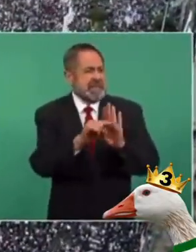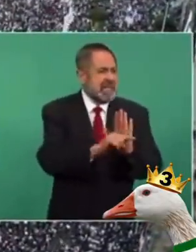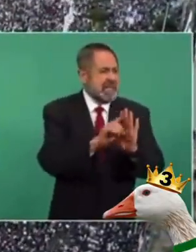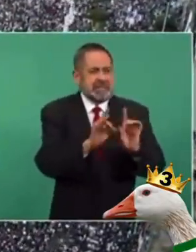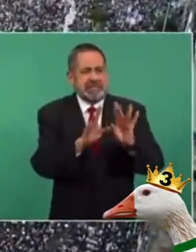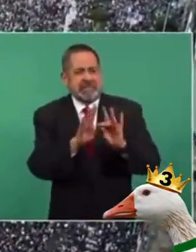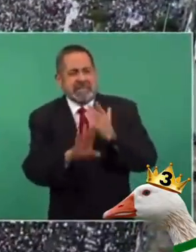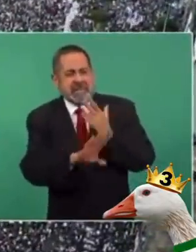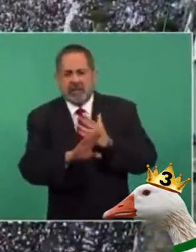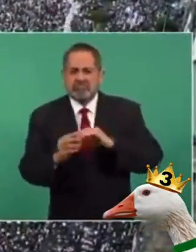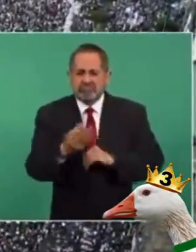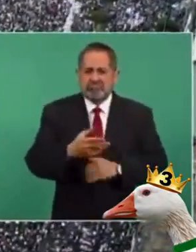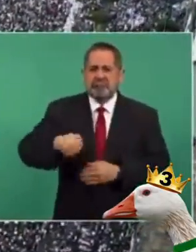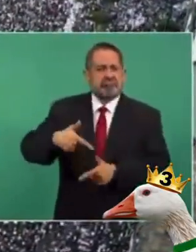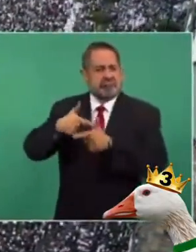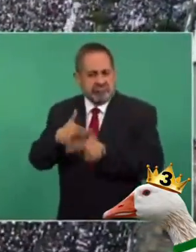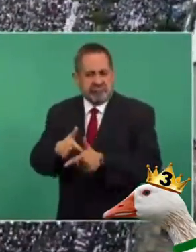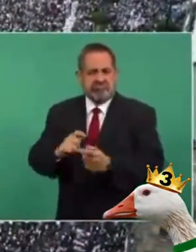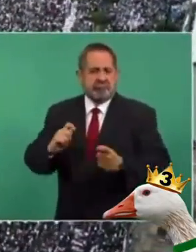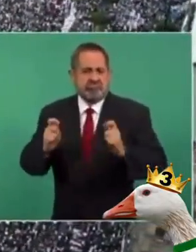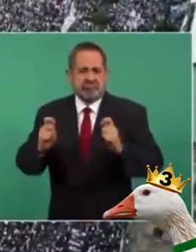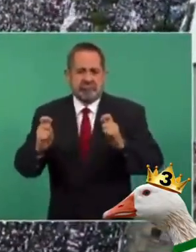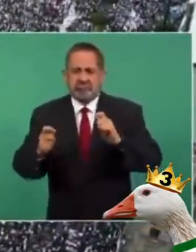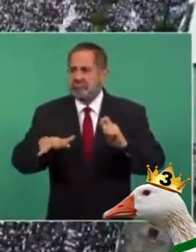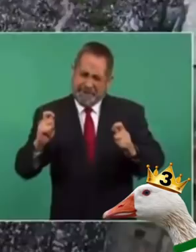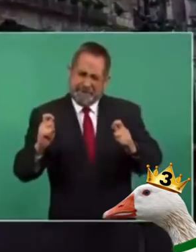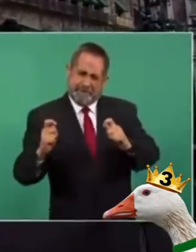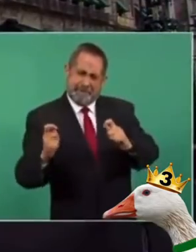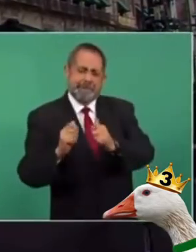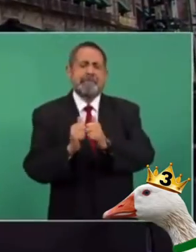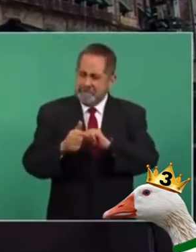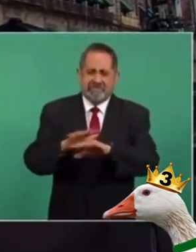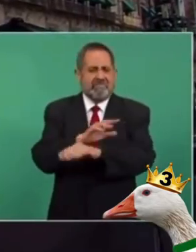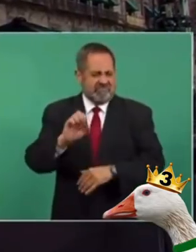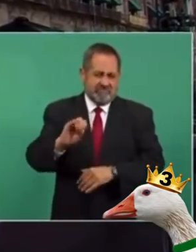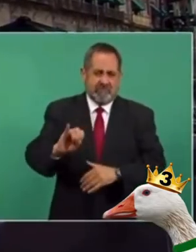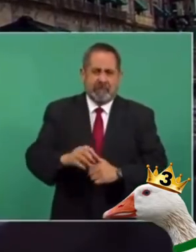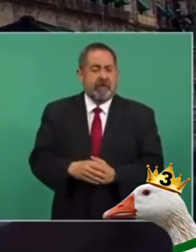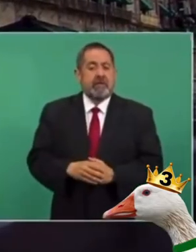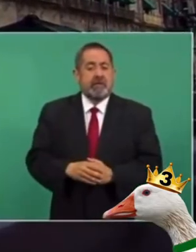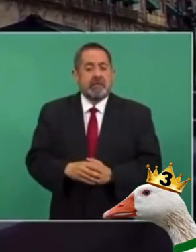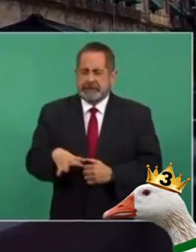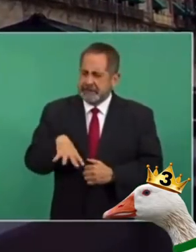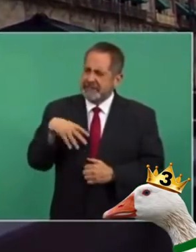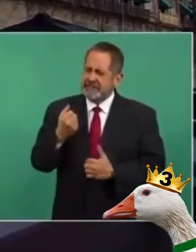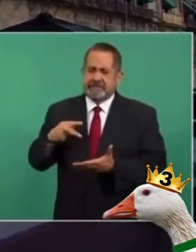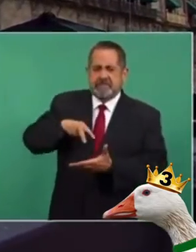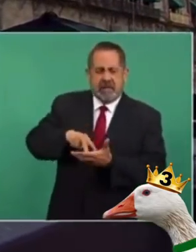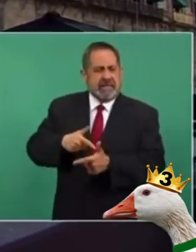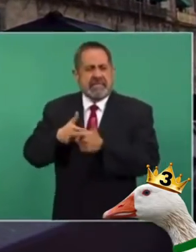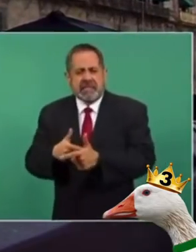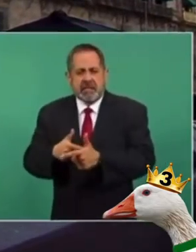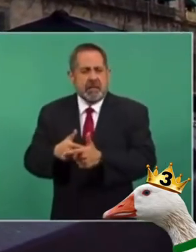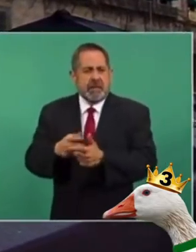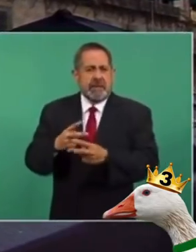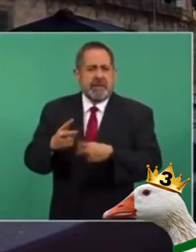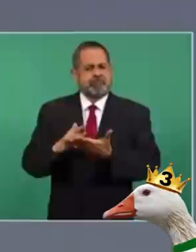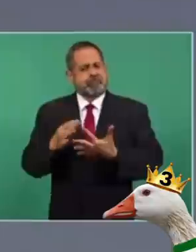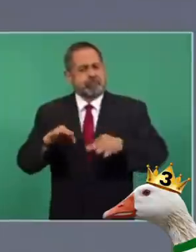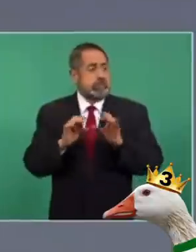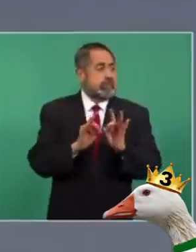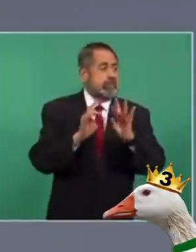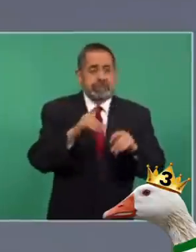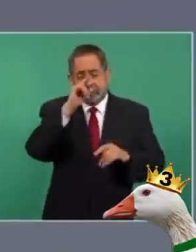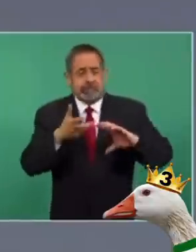avanzando en la transformación de la vida pública de México. Salimos adelante por la fortaleza cultural de nuestro pueblo,